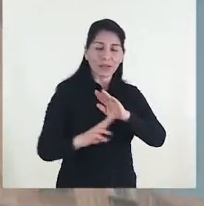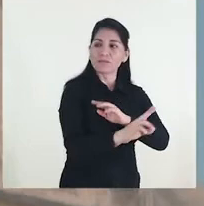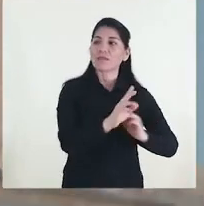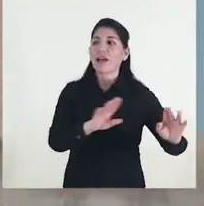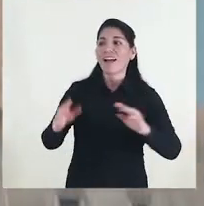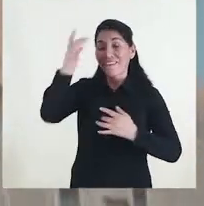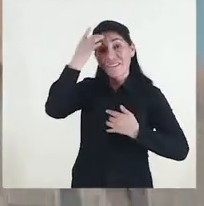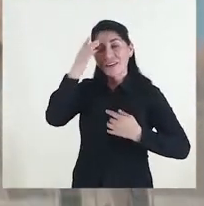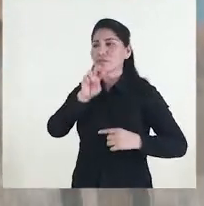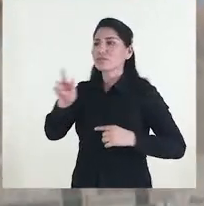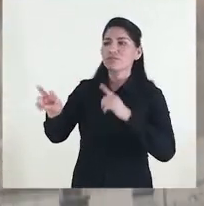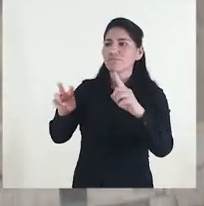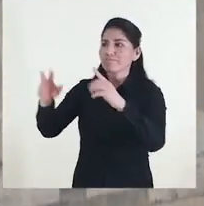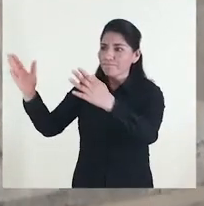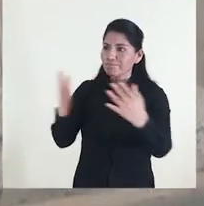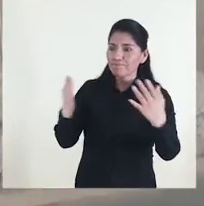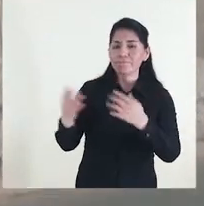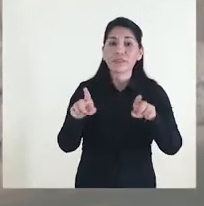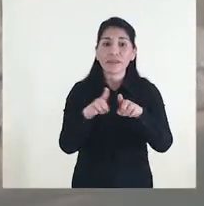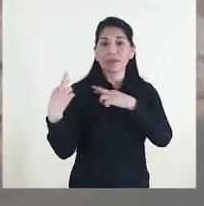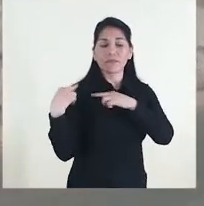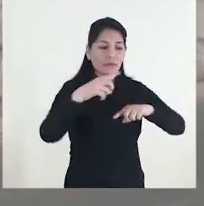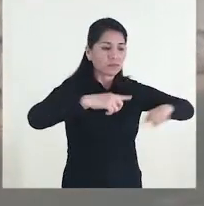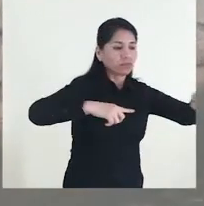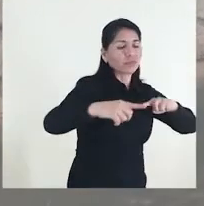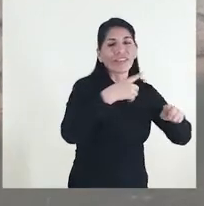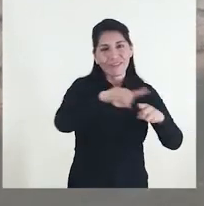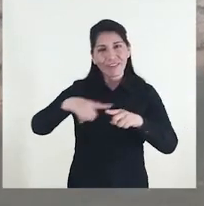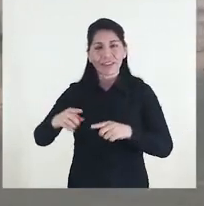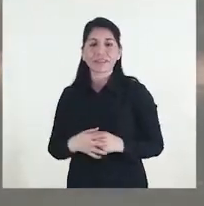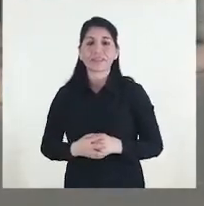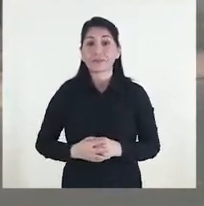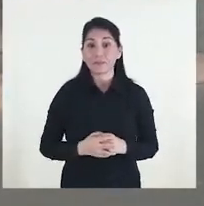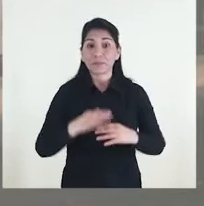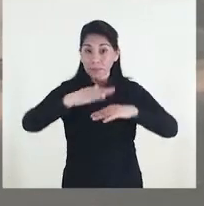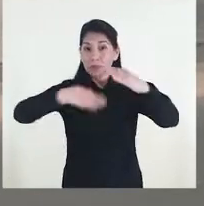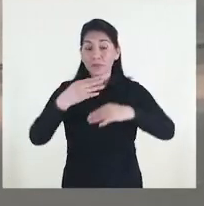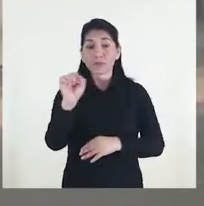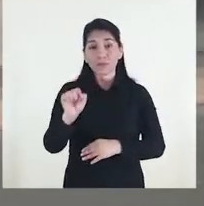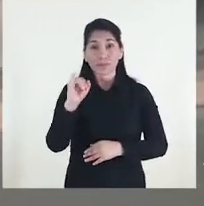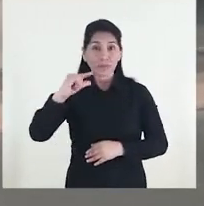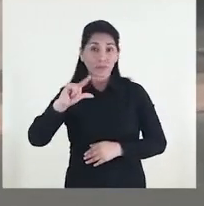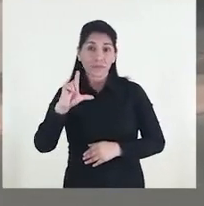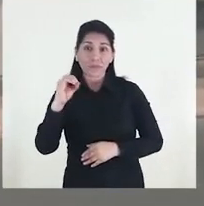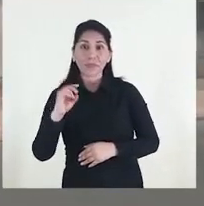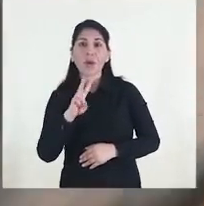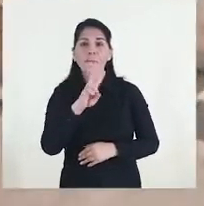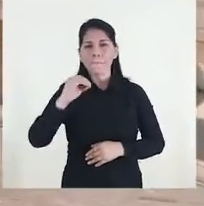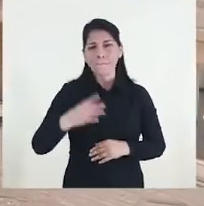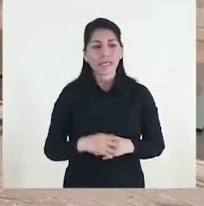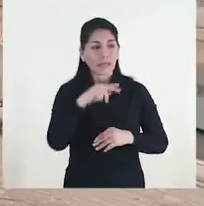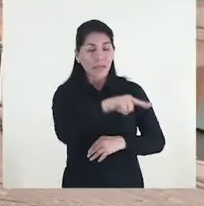quienes servían a los enfermos además de ocuparse de la parte administrativa y de gestión. Más adelante, a mediados del siglo XX,